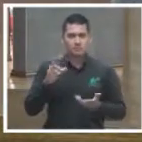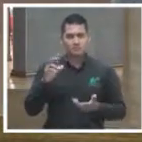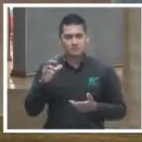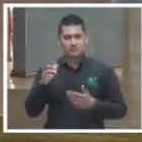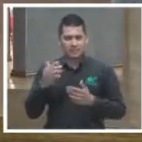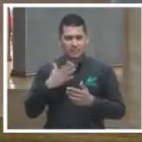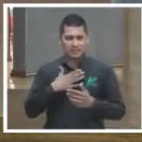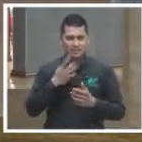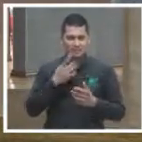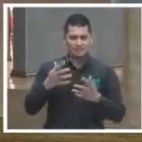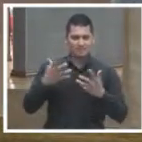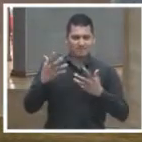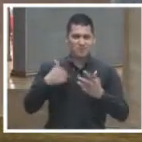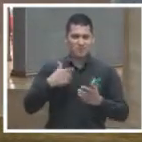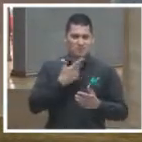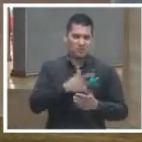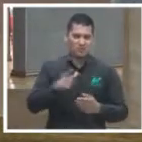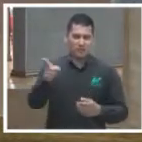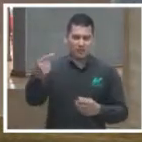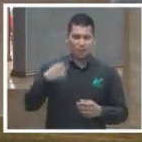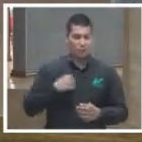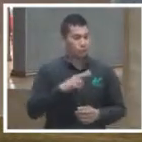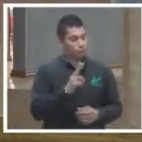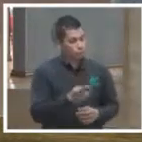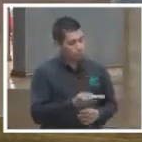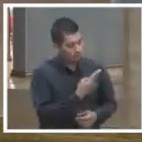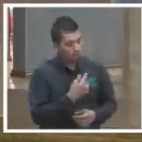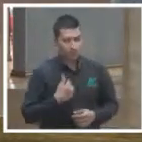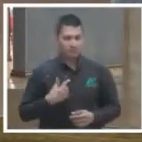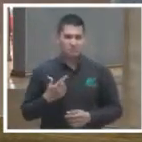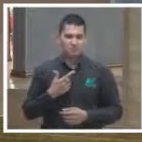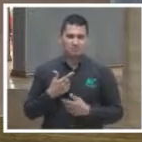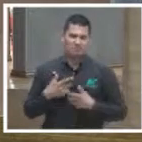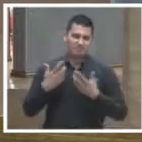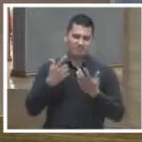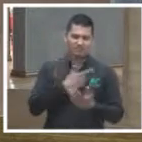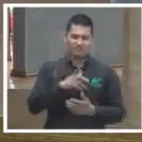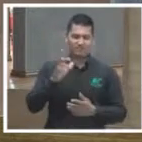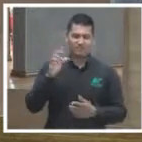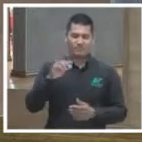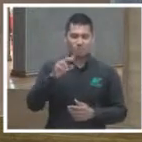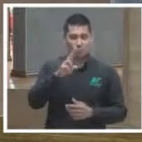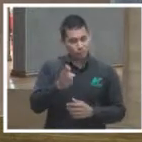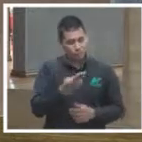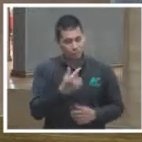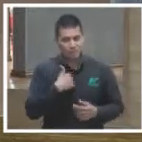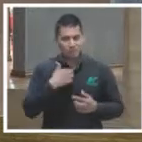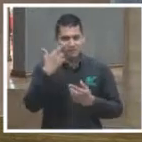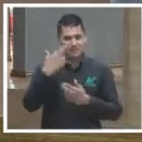hablen de usted en los foros de justicia abierta entonces